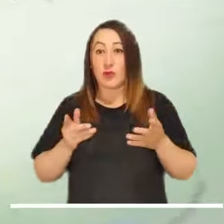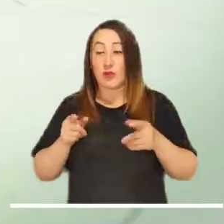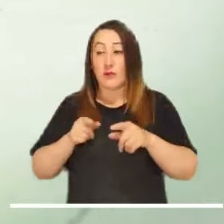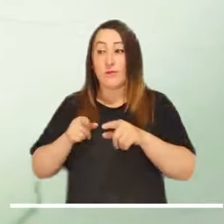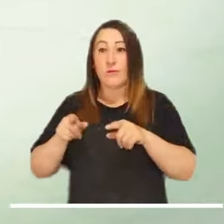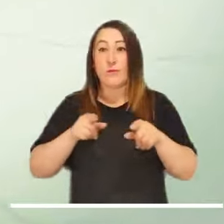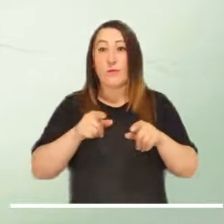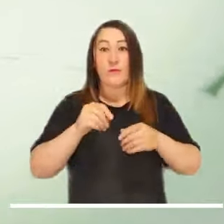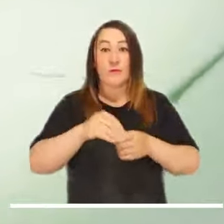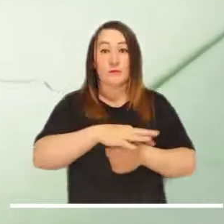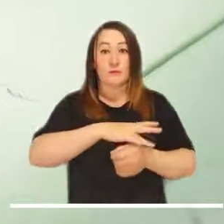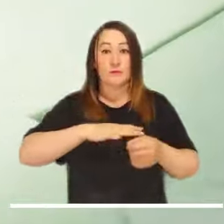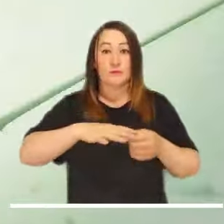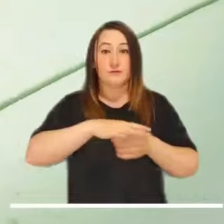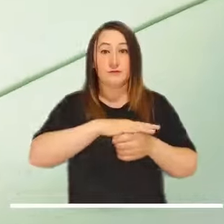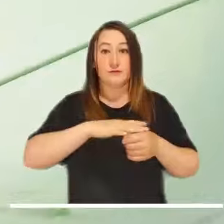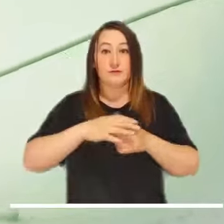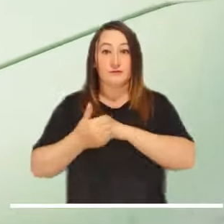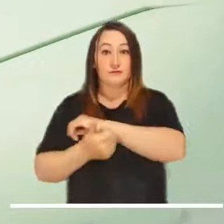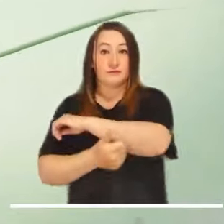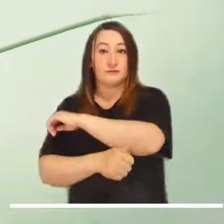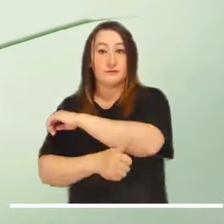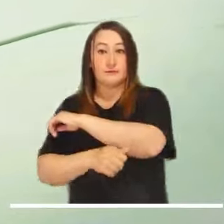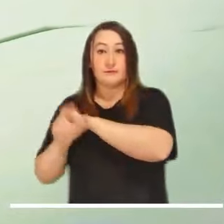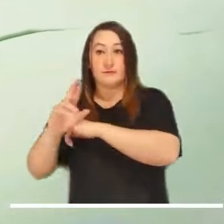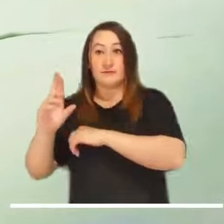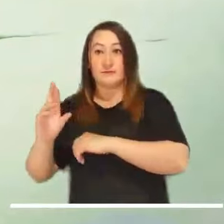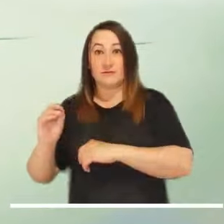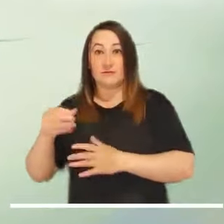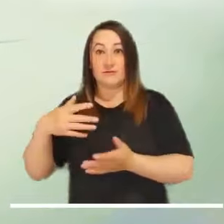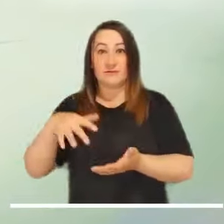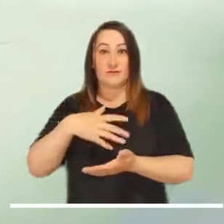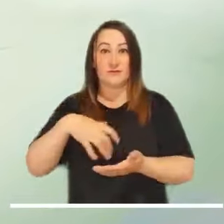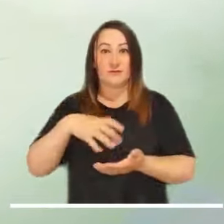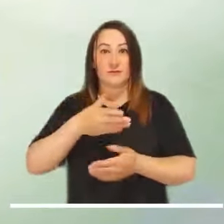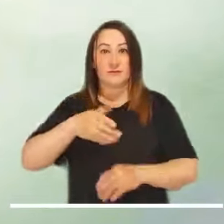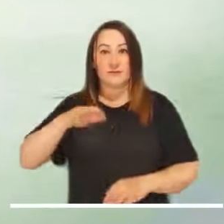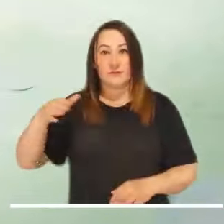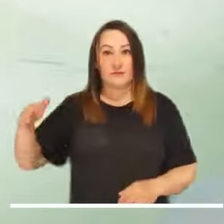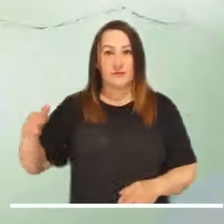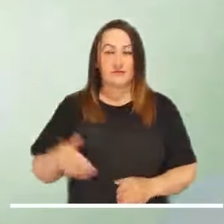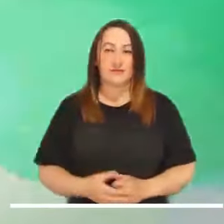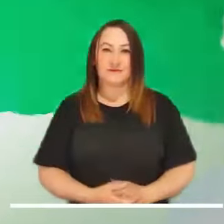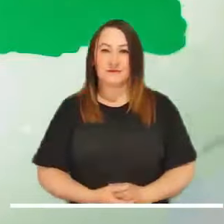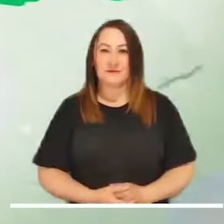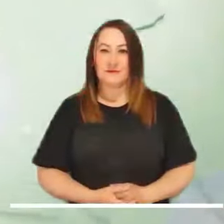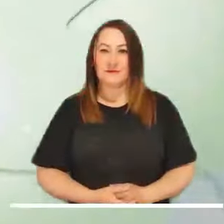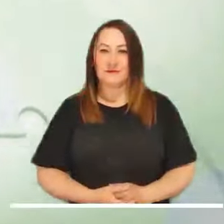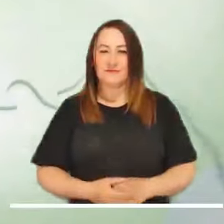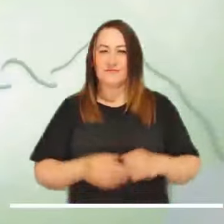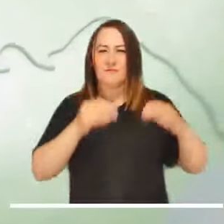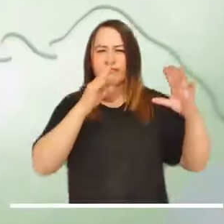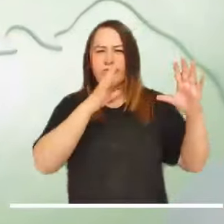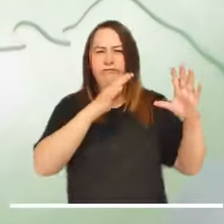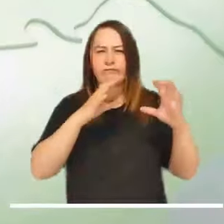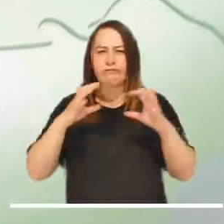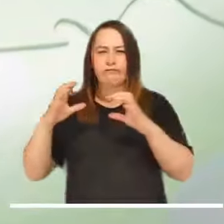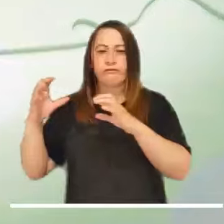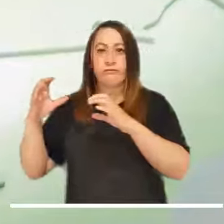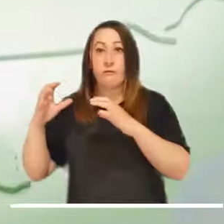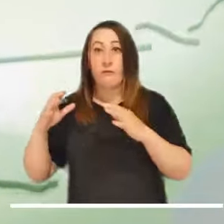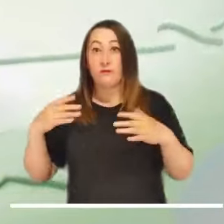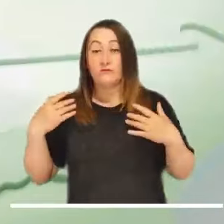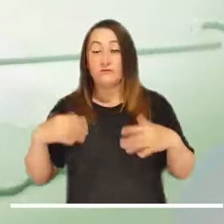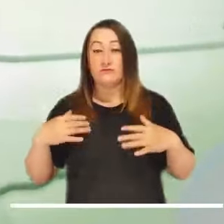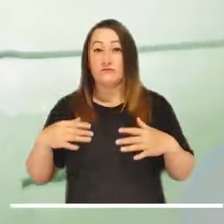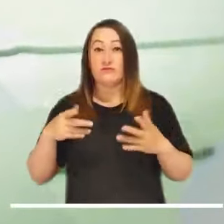sectores de Cundinamarca, Boyacá, Rizaralda, Santander y Antioquia. El aumento de la nubosidad previsto en